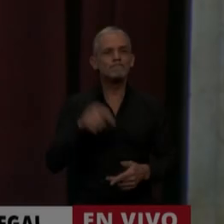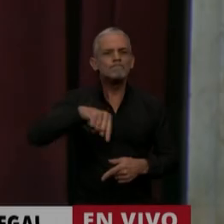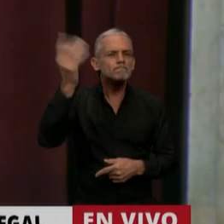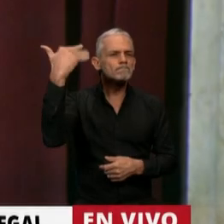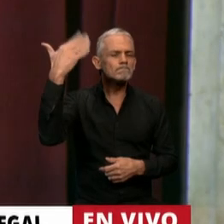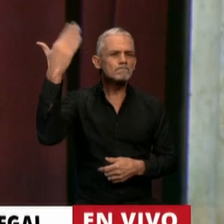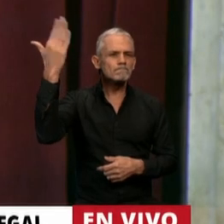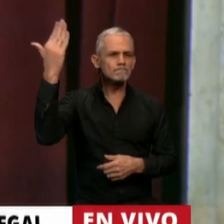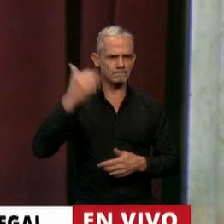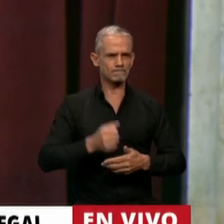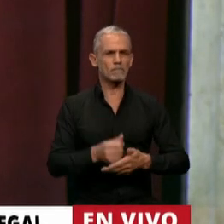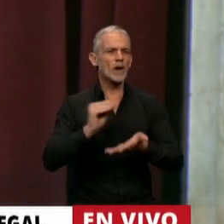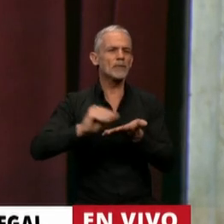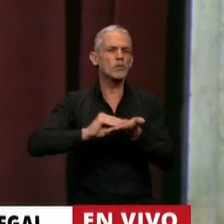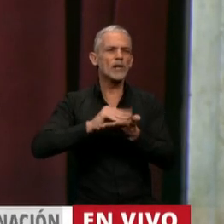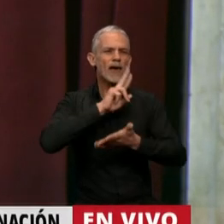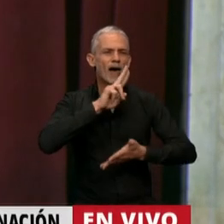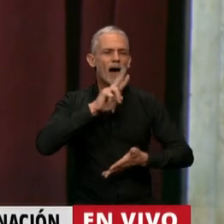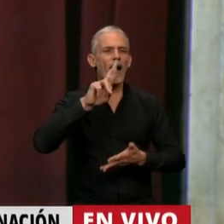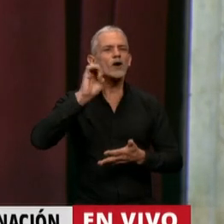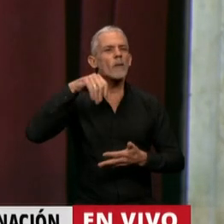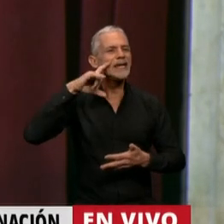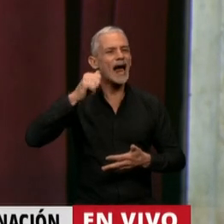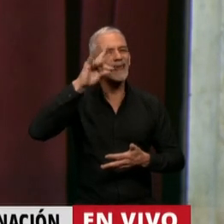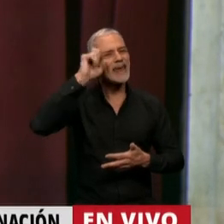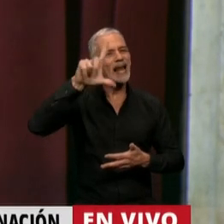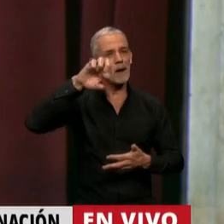El uso de la palabra, la diputada Romina del Pla.